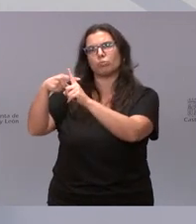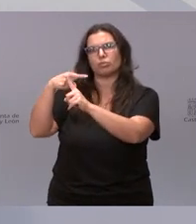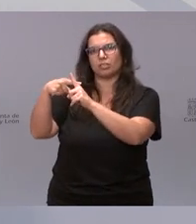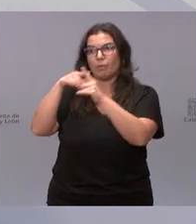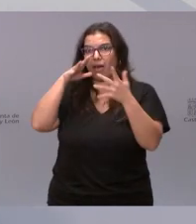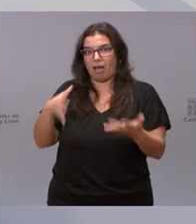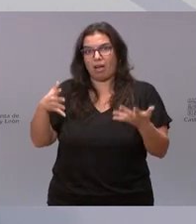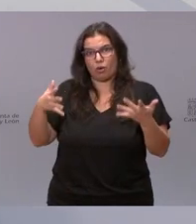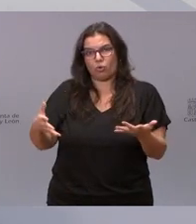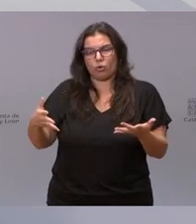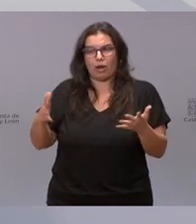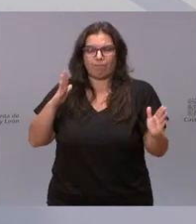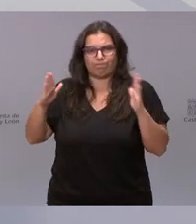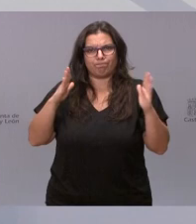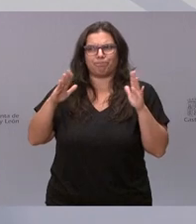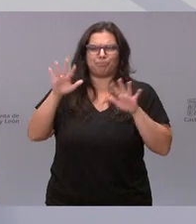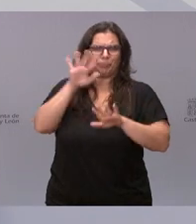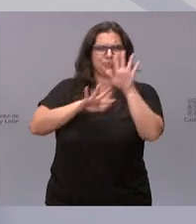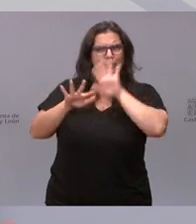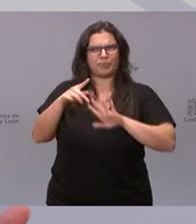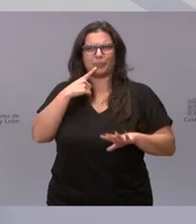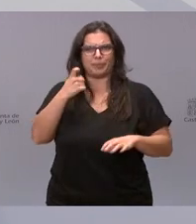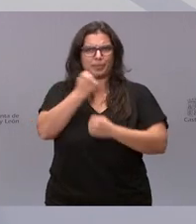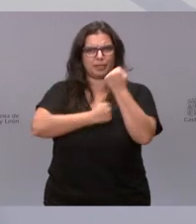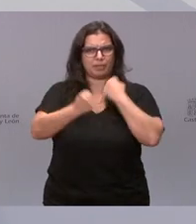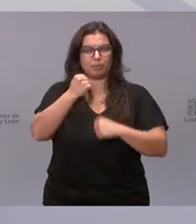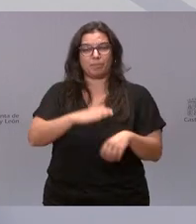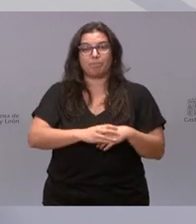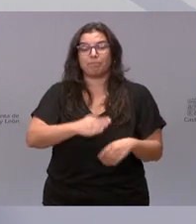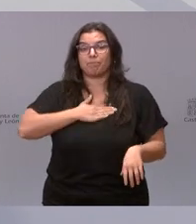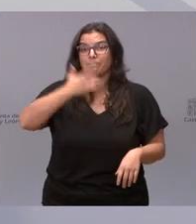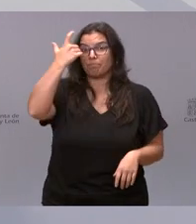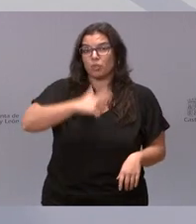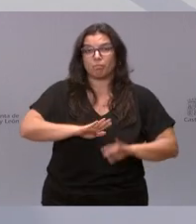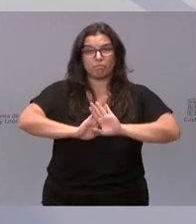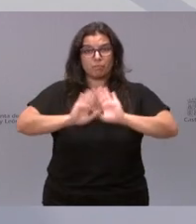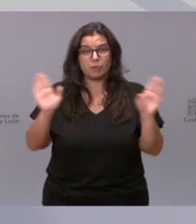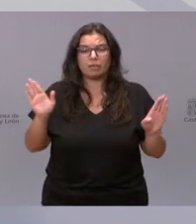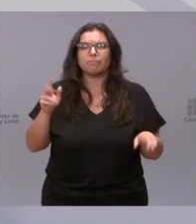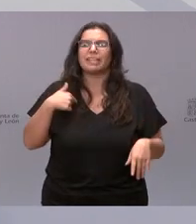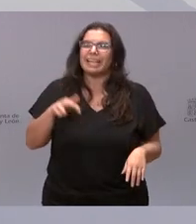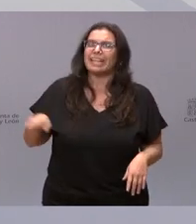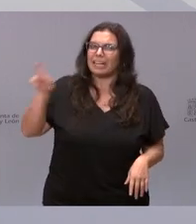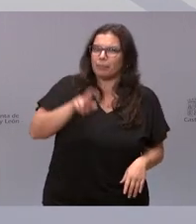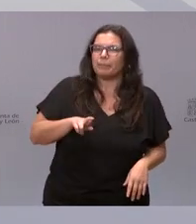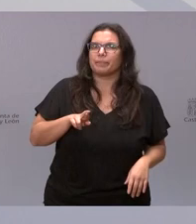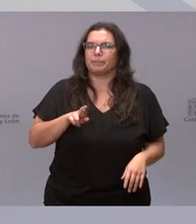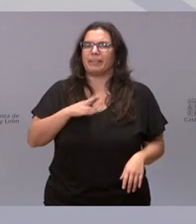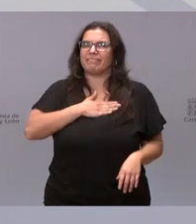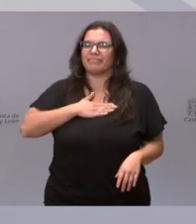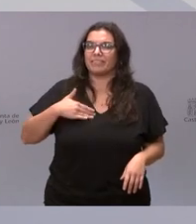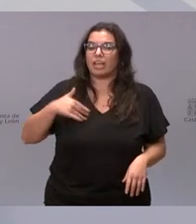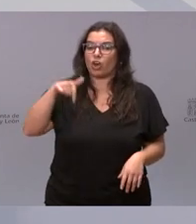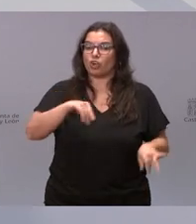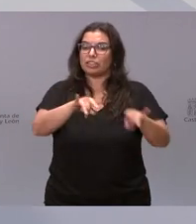momentos de complejidad económica. Yo, por mi parte, nada más, insistir en que esta